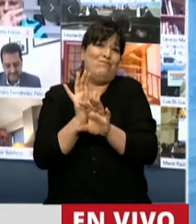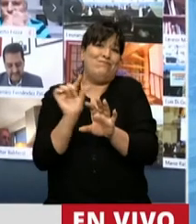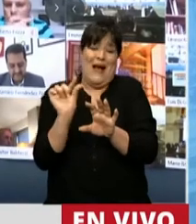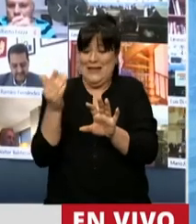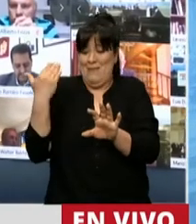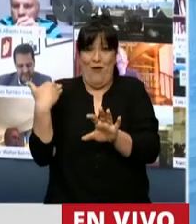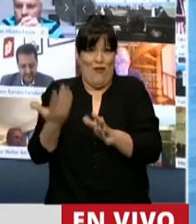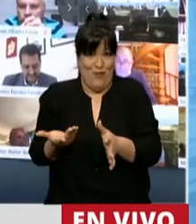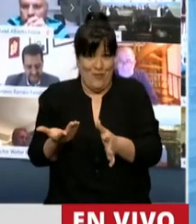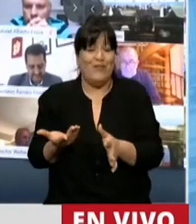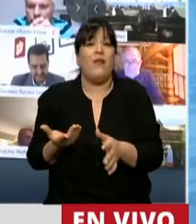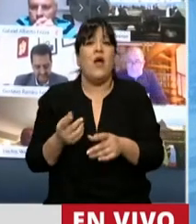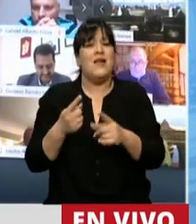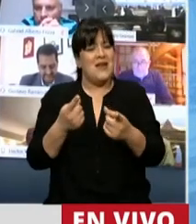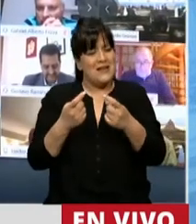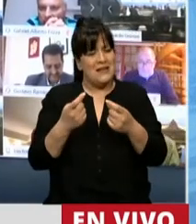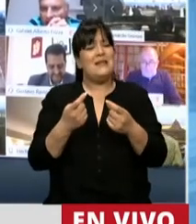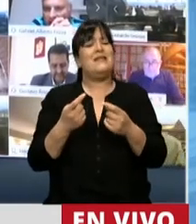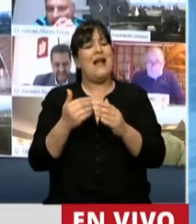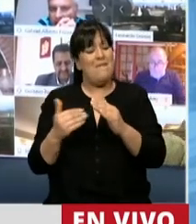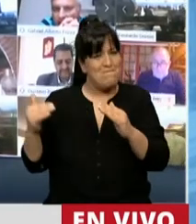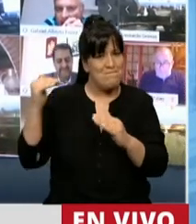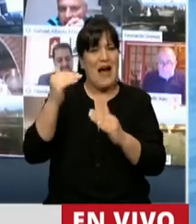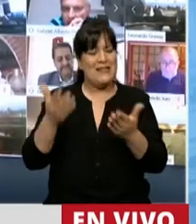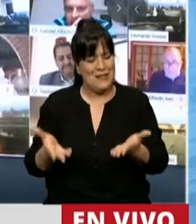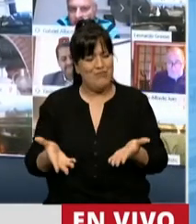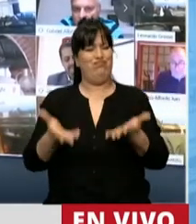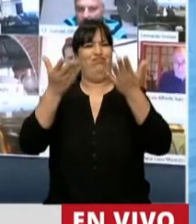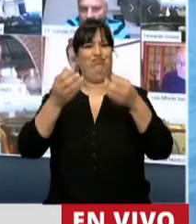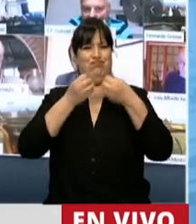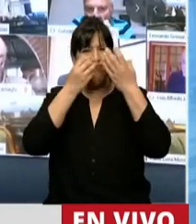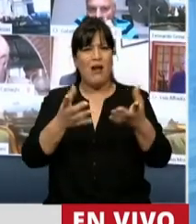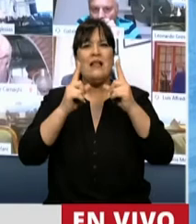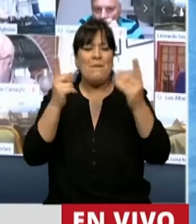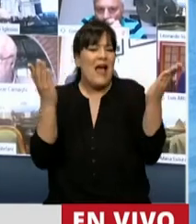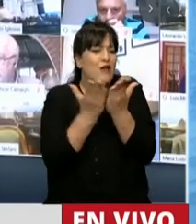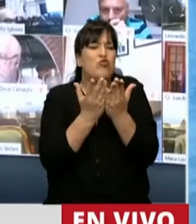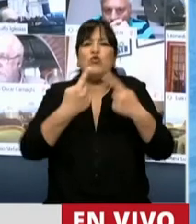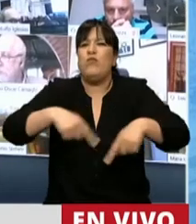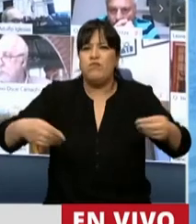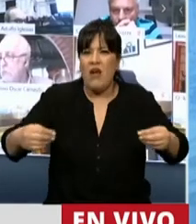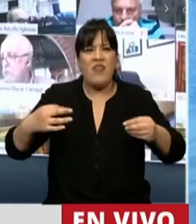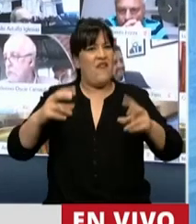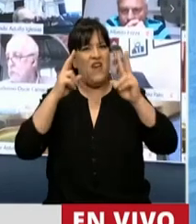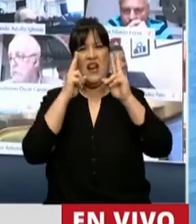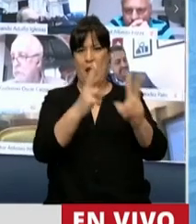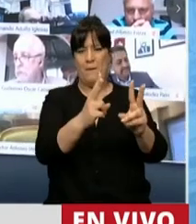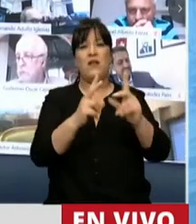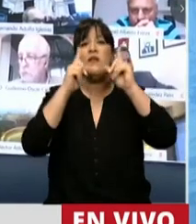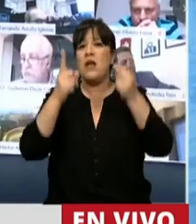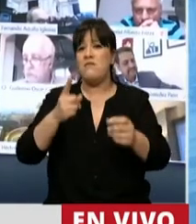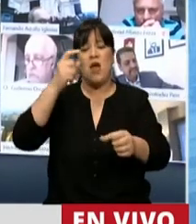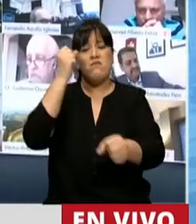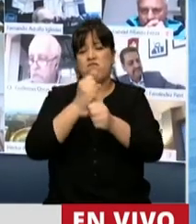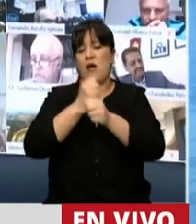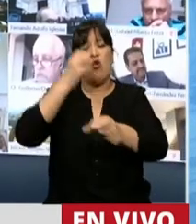necesita más jerarquización, de limitar el campo de estudio, que sea respetado y una acción profesional